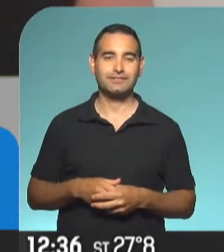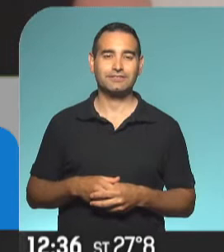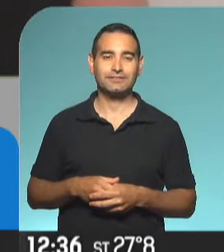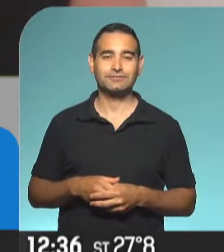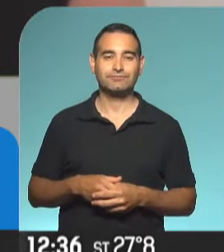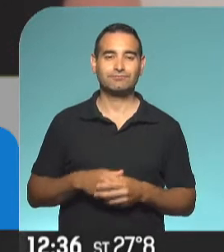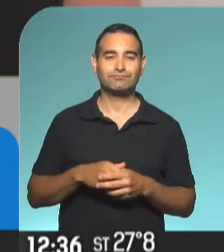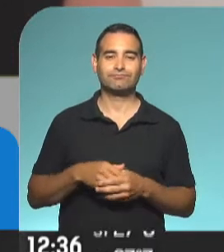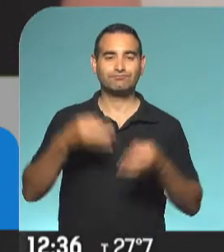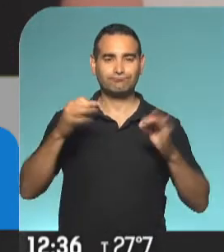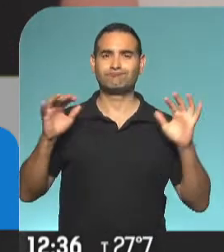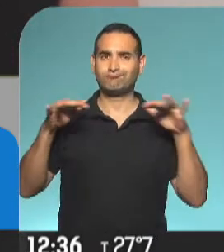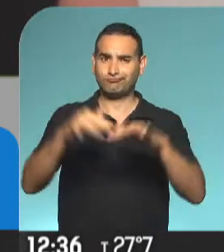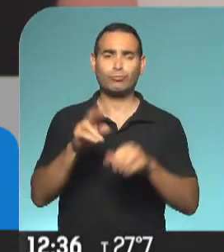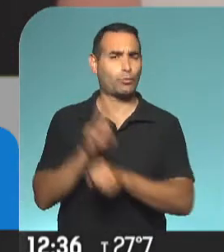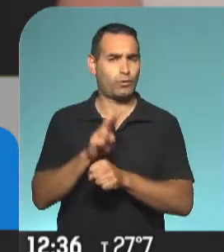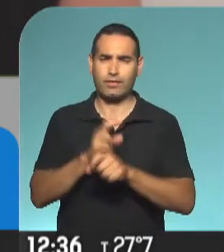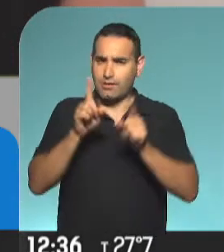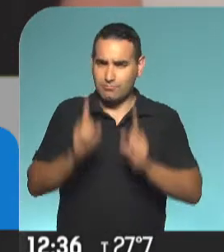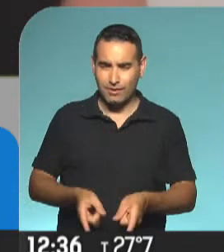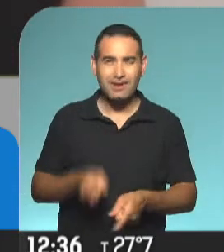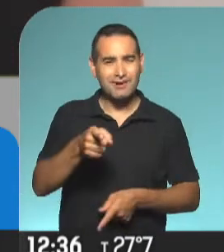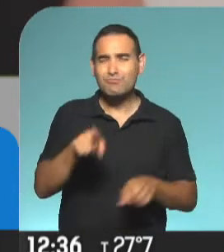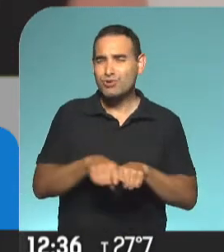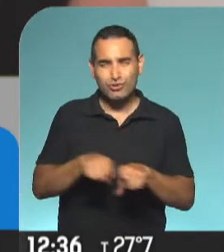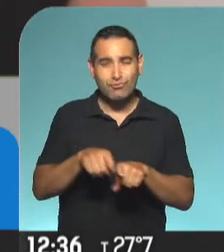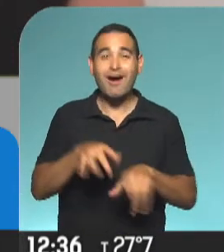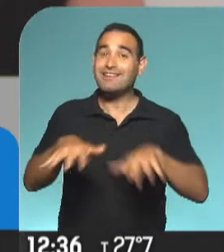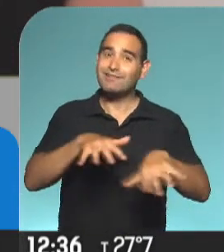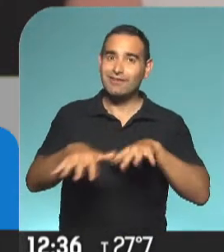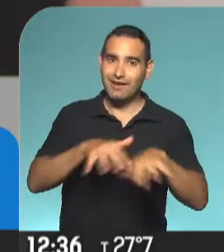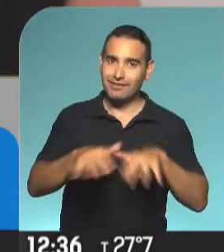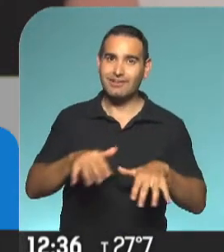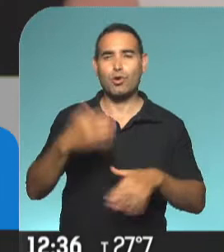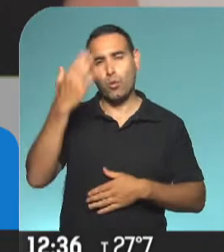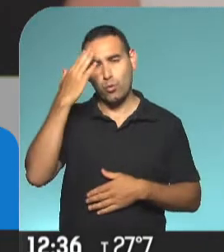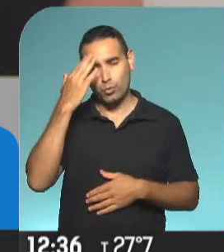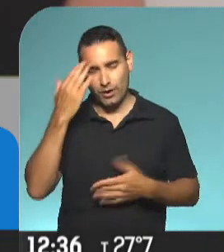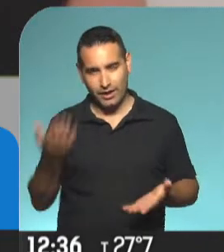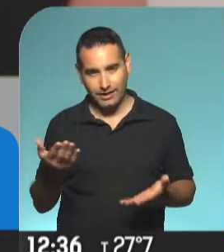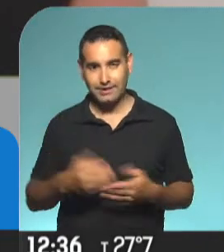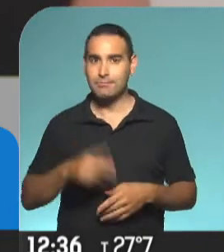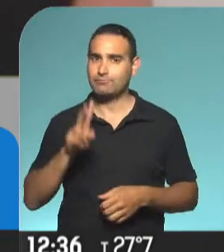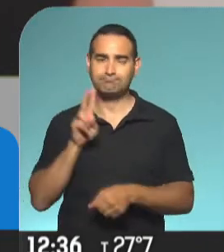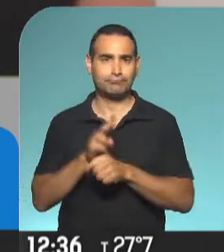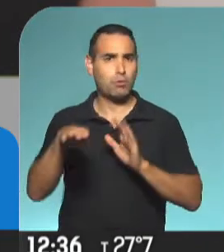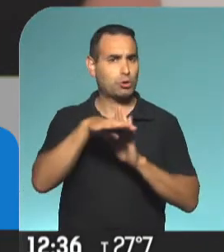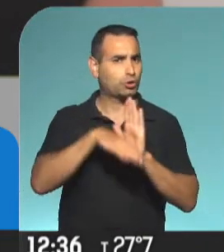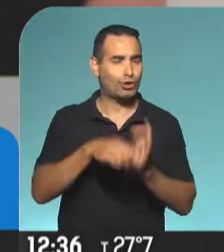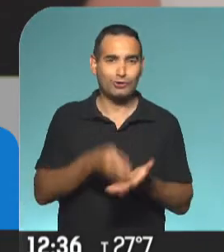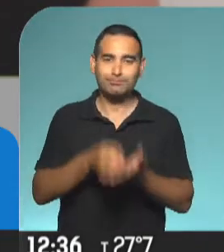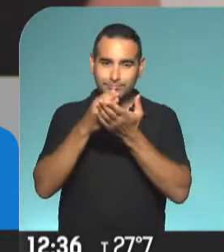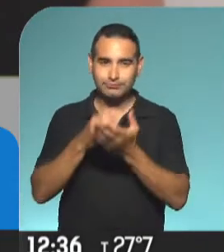cuidados, también acá se da esta situación de actividades culturales con extremo protocolo,